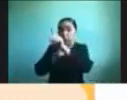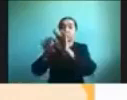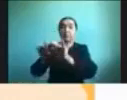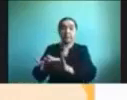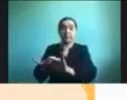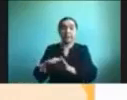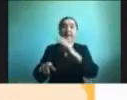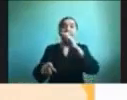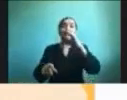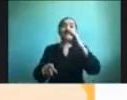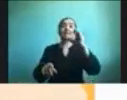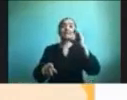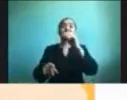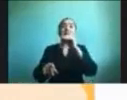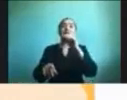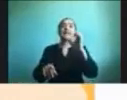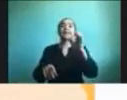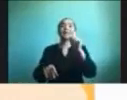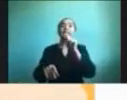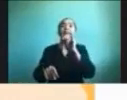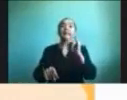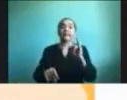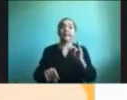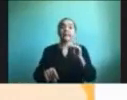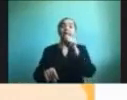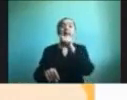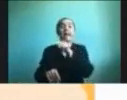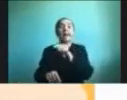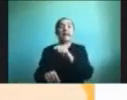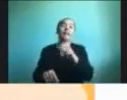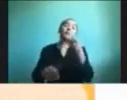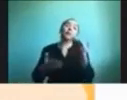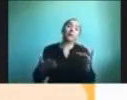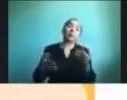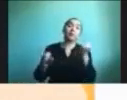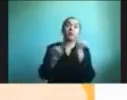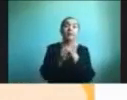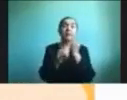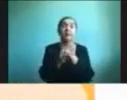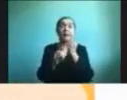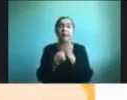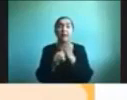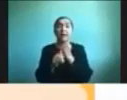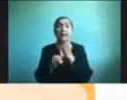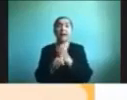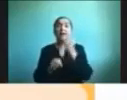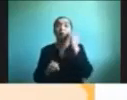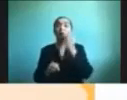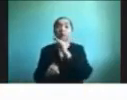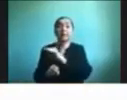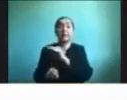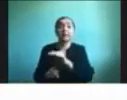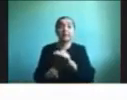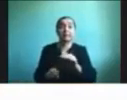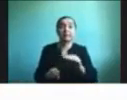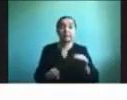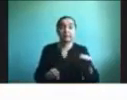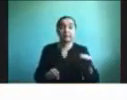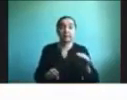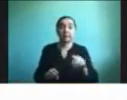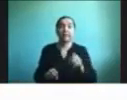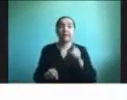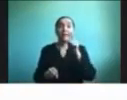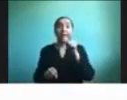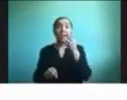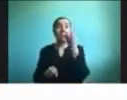podemos trabajarlo como les decía Olivia un poco más de aprecio escolar que es para los más chiquititos ¿ya? y aquí hay